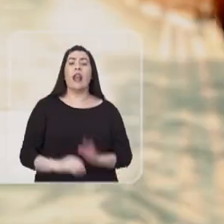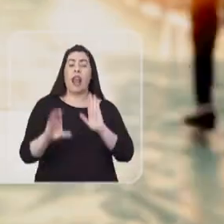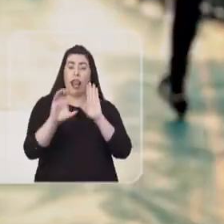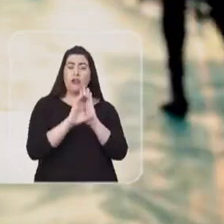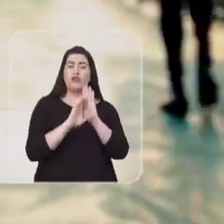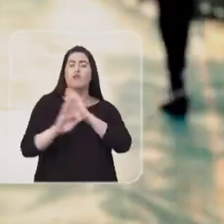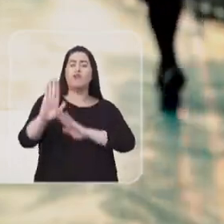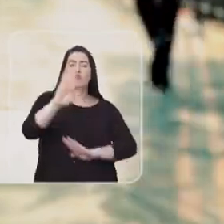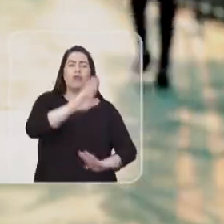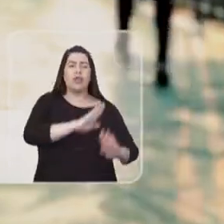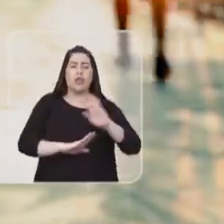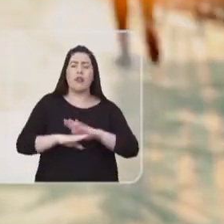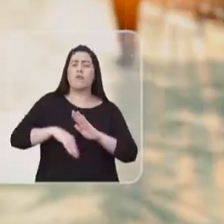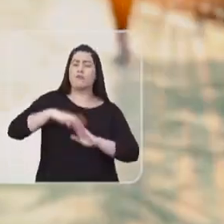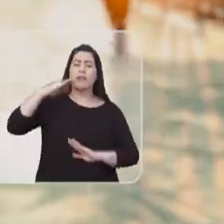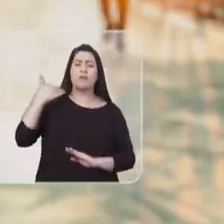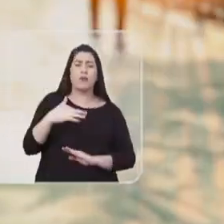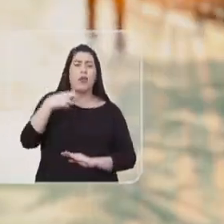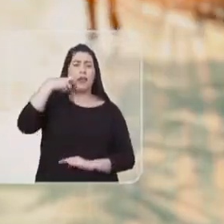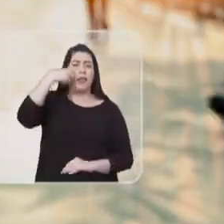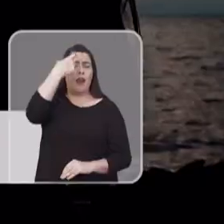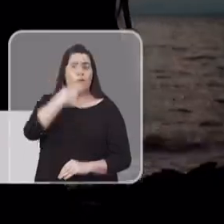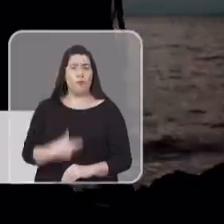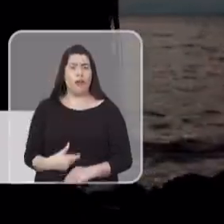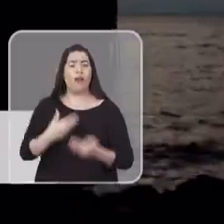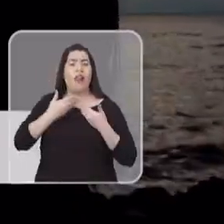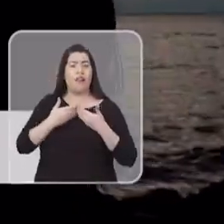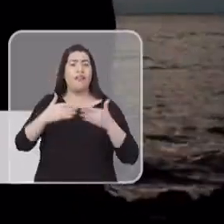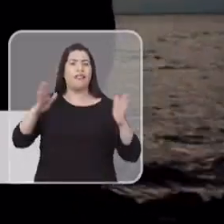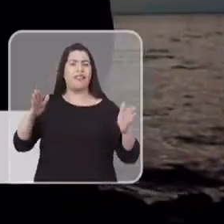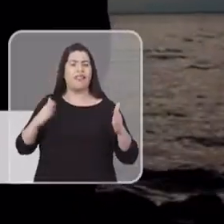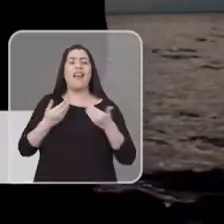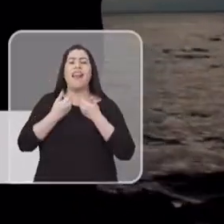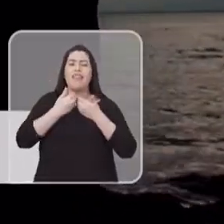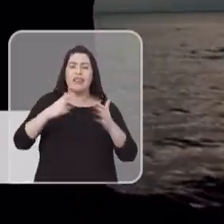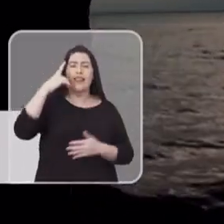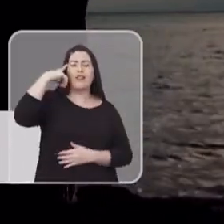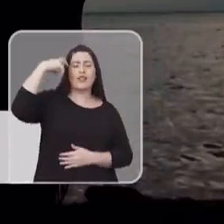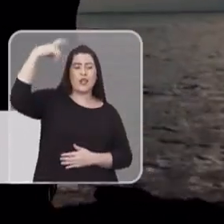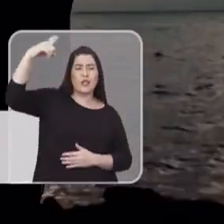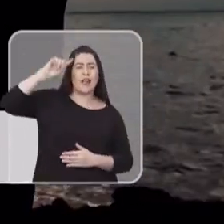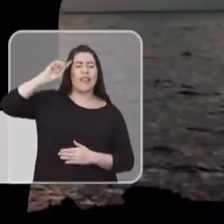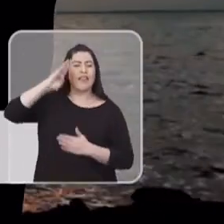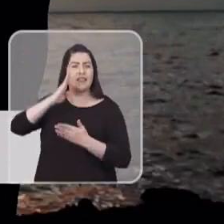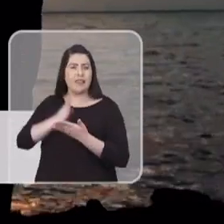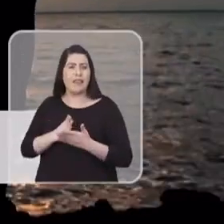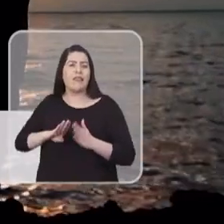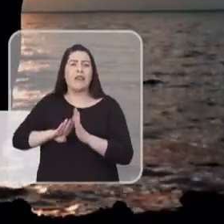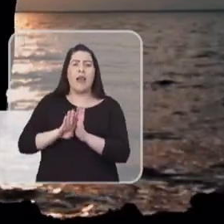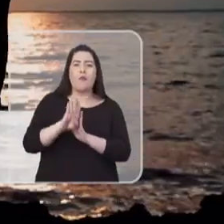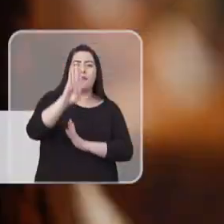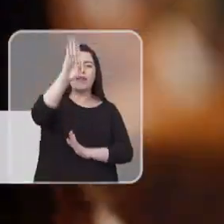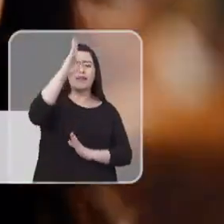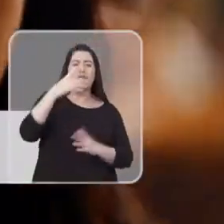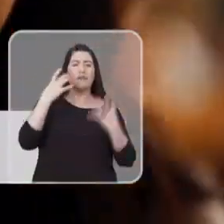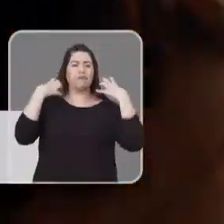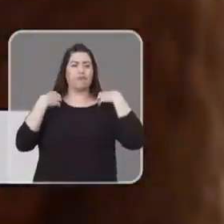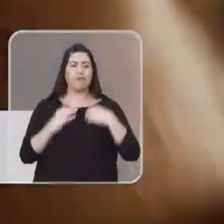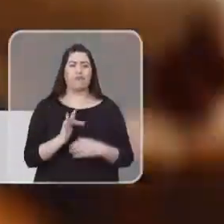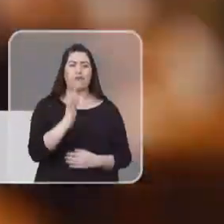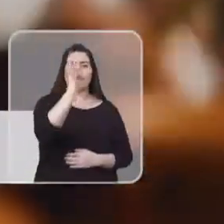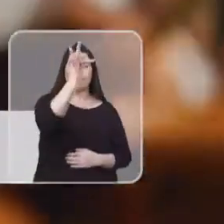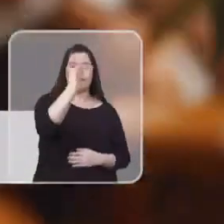La constitución protege lo más precioso del ser humano, la libertad. La libertad de soñar, de decidir, de emprender y ser